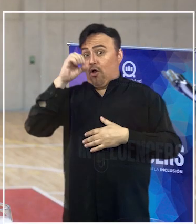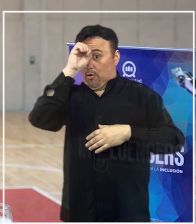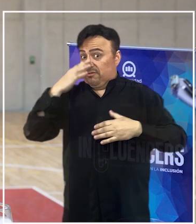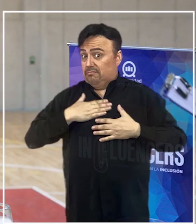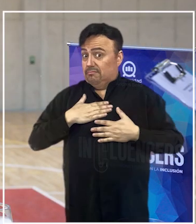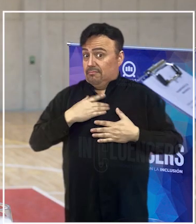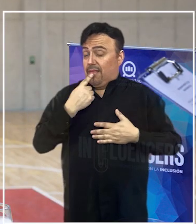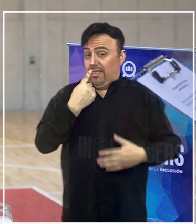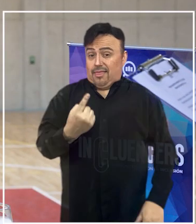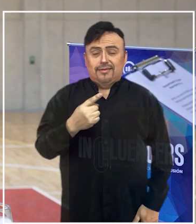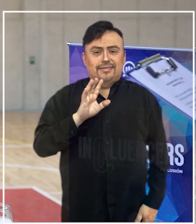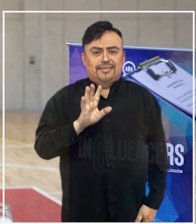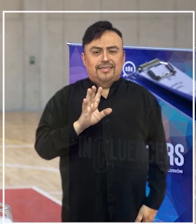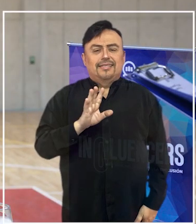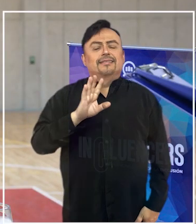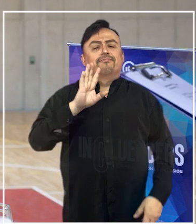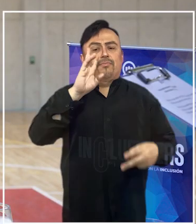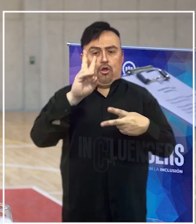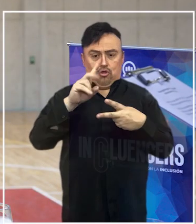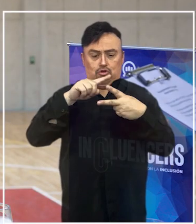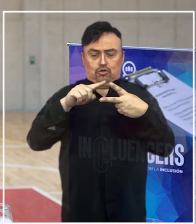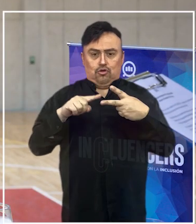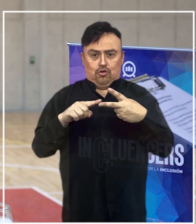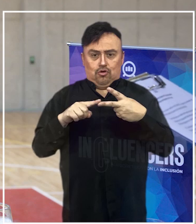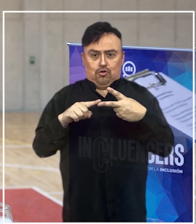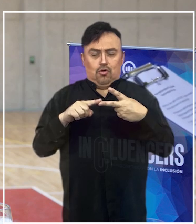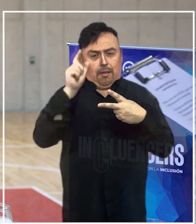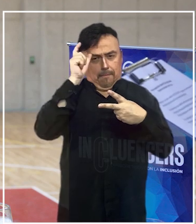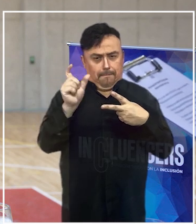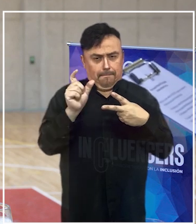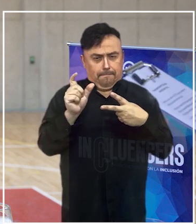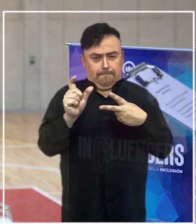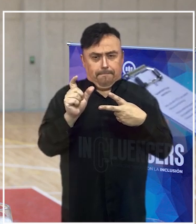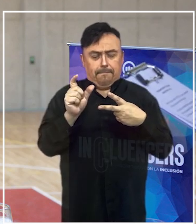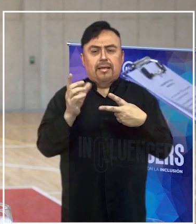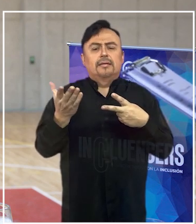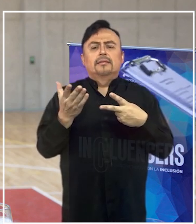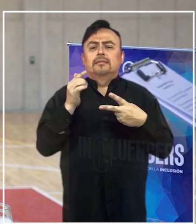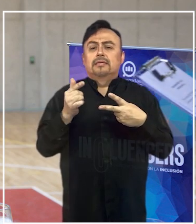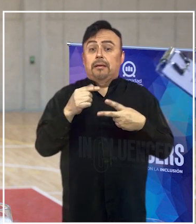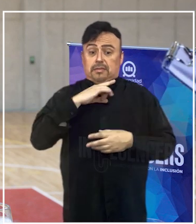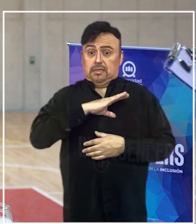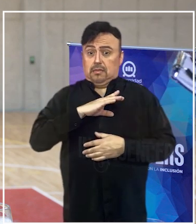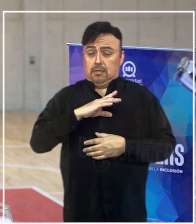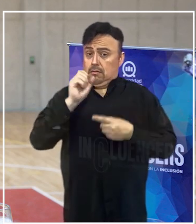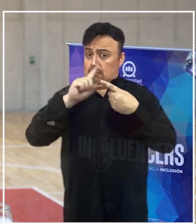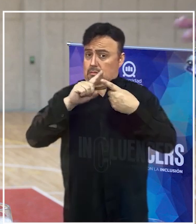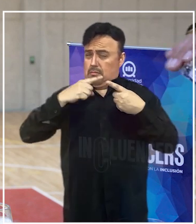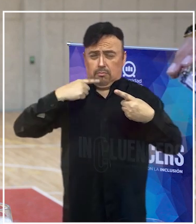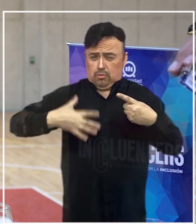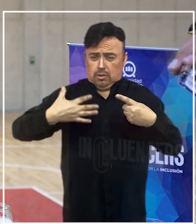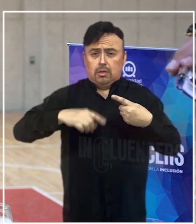hay dos conceptos que para Chile son muy valiosos. Uno, por